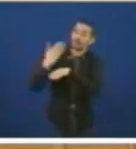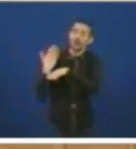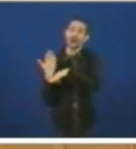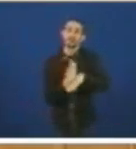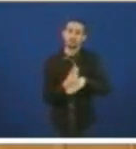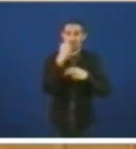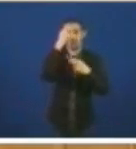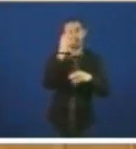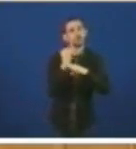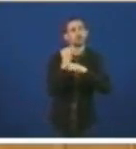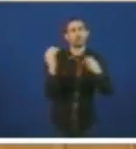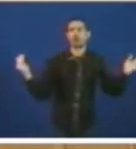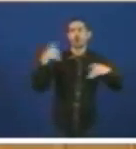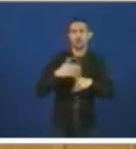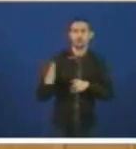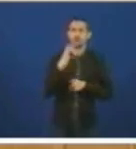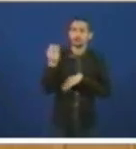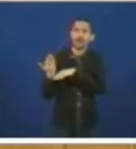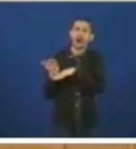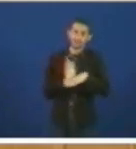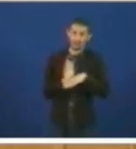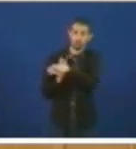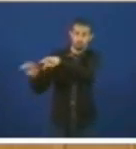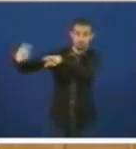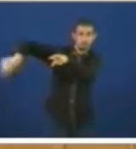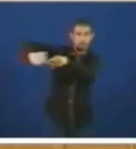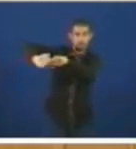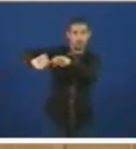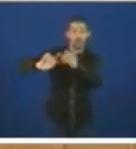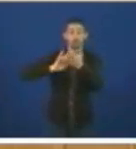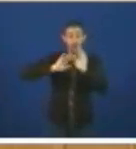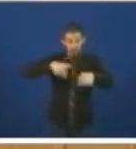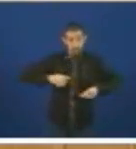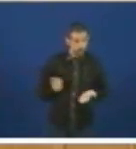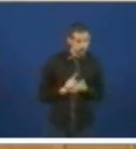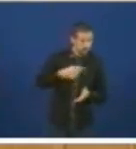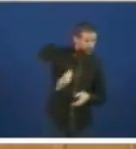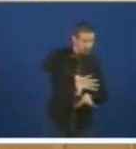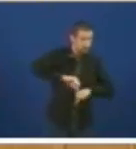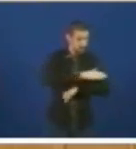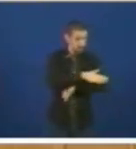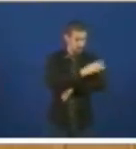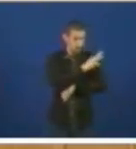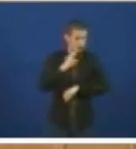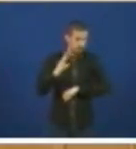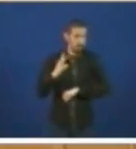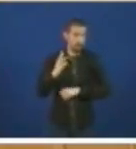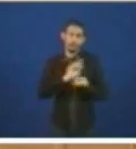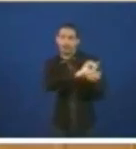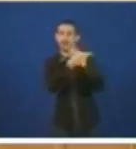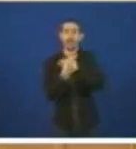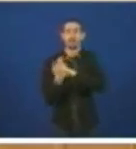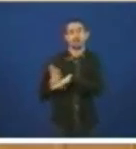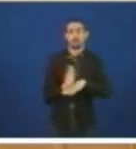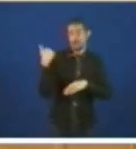por lo menos esa actitud modou con a chegada do novo goberno e quero recordar por si esquece que fai solo